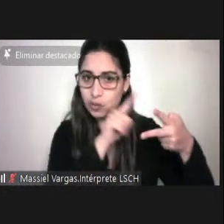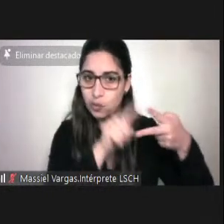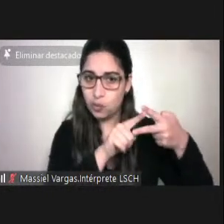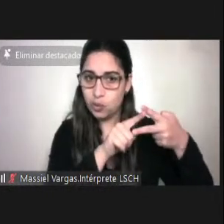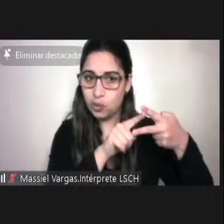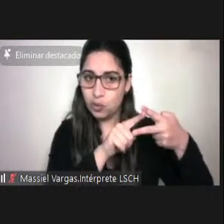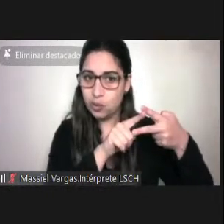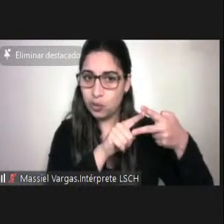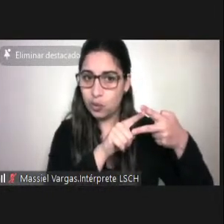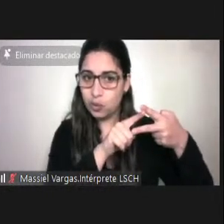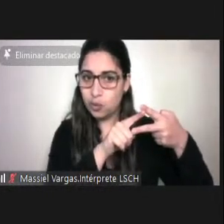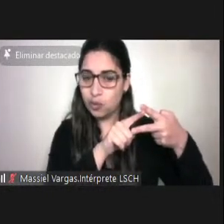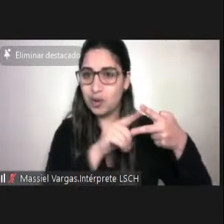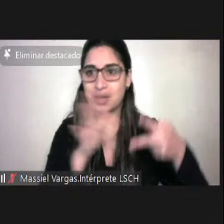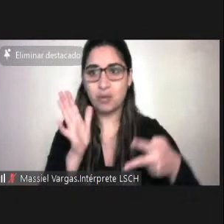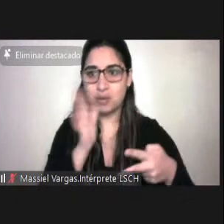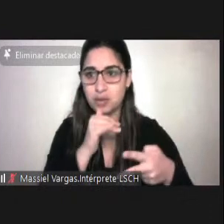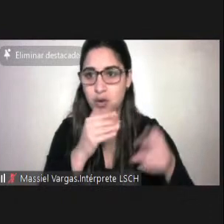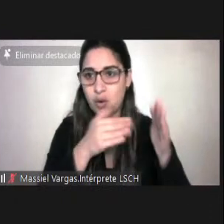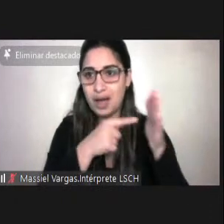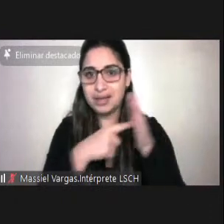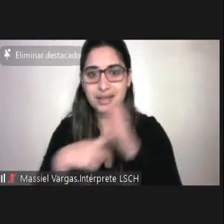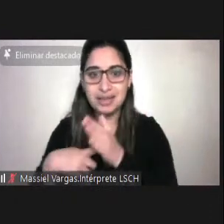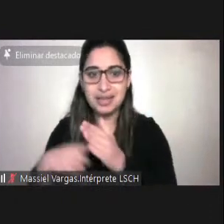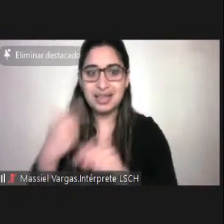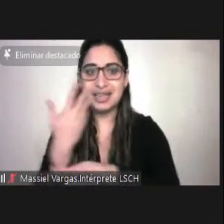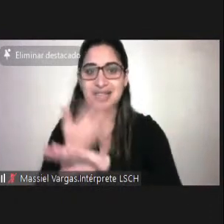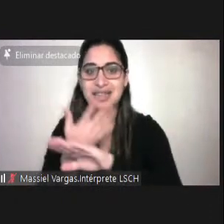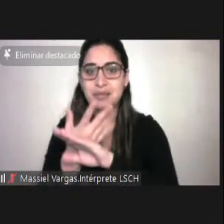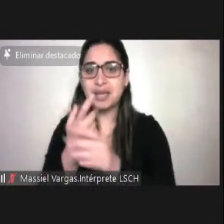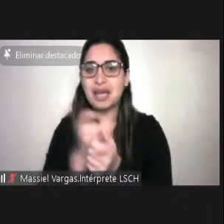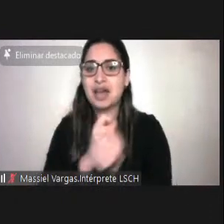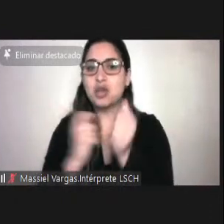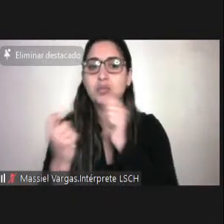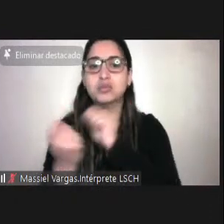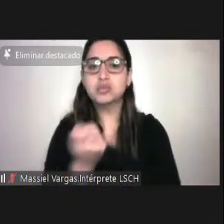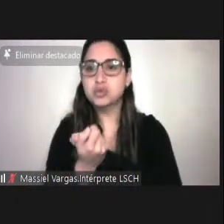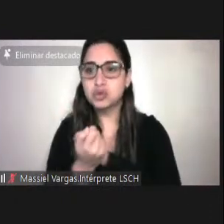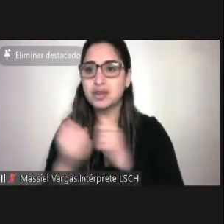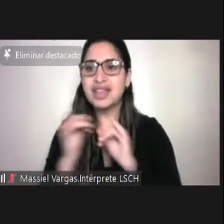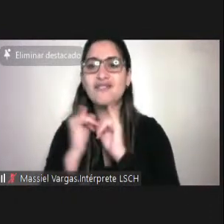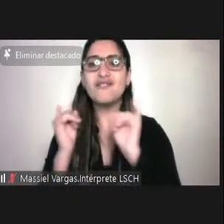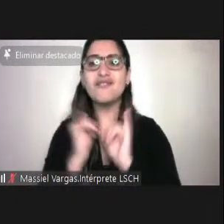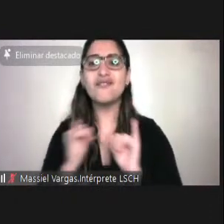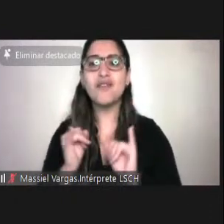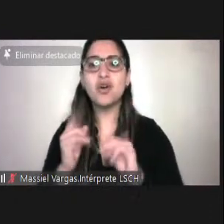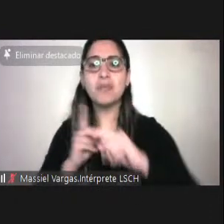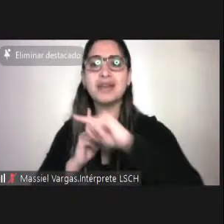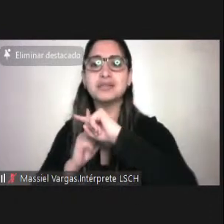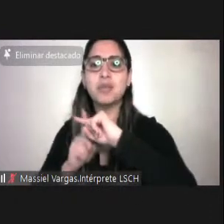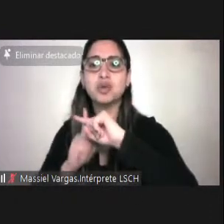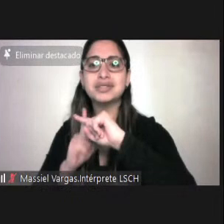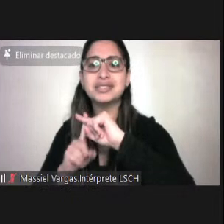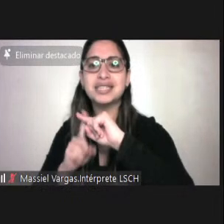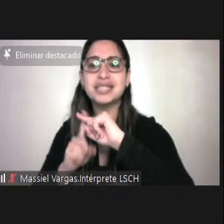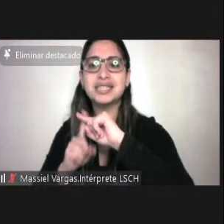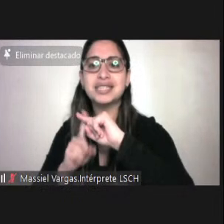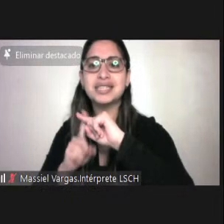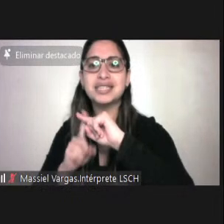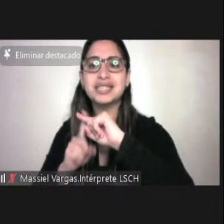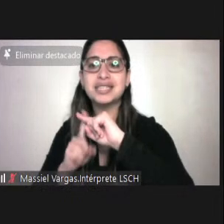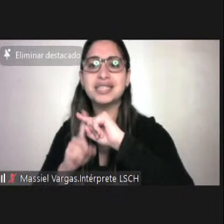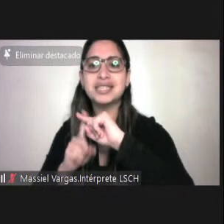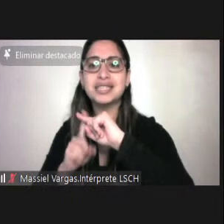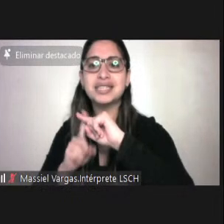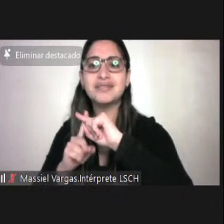discriminación como tal, pero además la adopción de medidas positivas. ¿Ya? De medidas positivas que propenden a esta participación y a